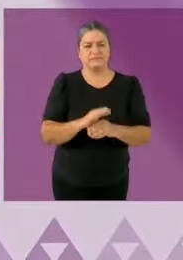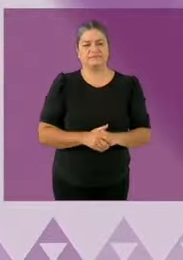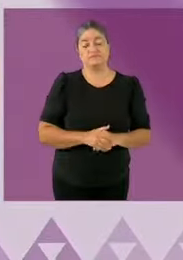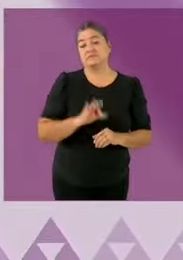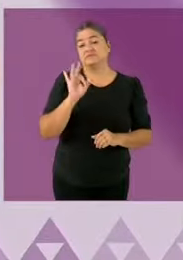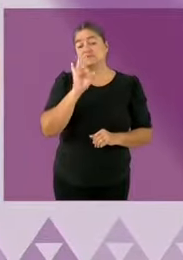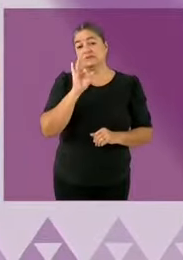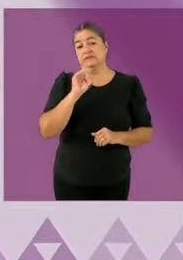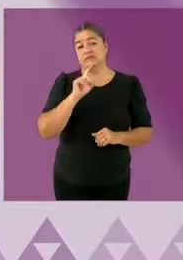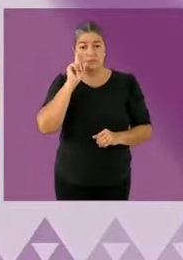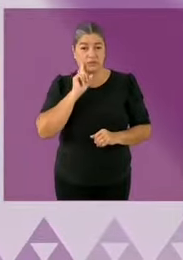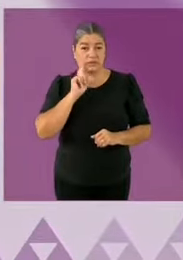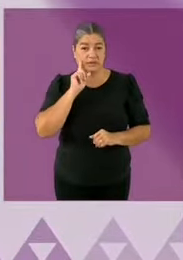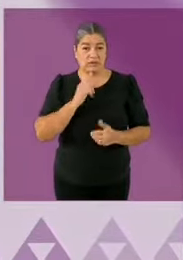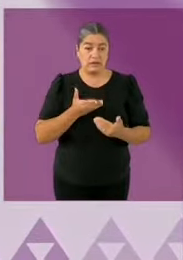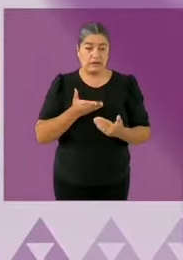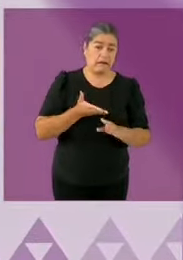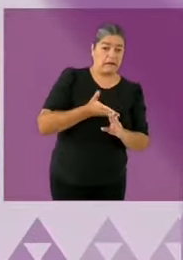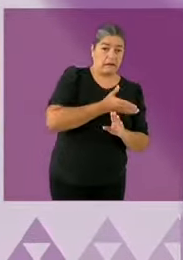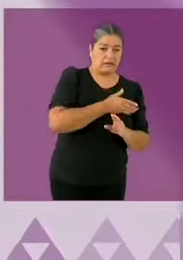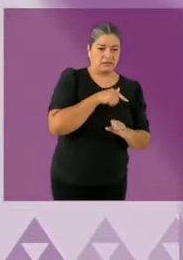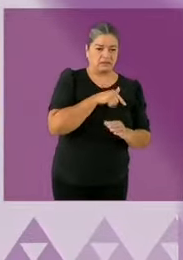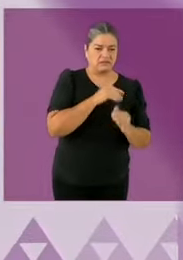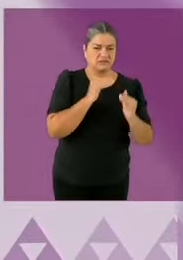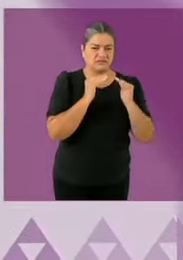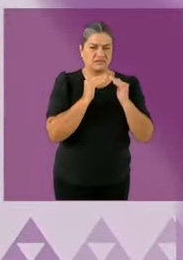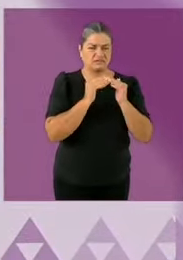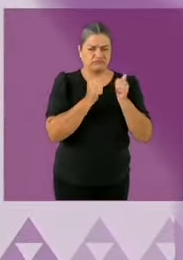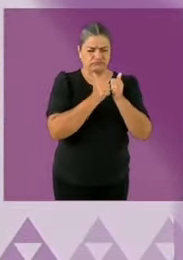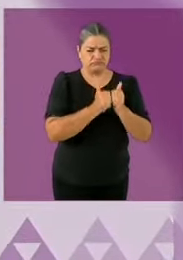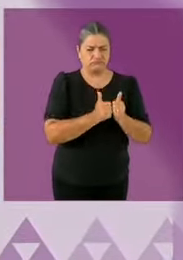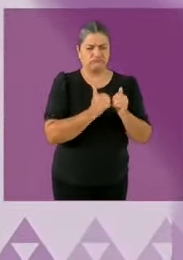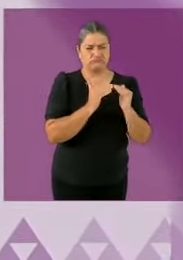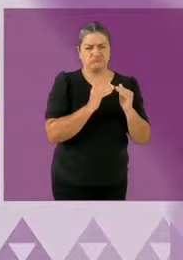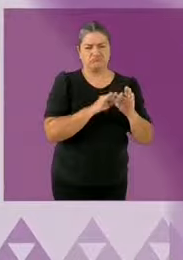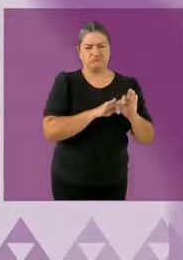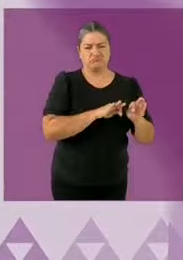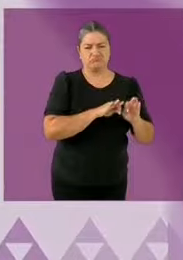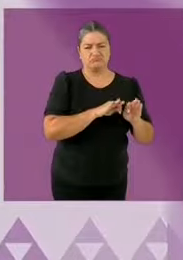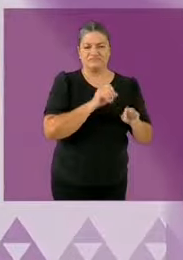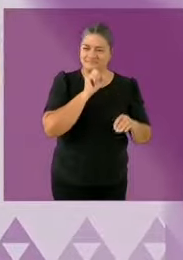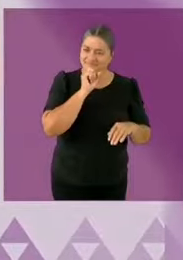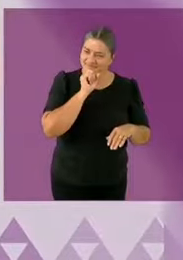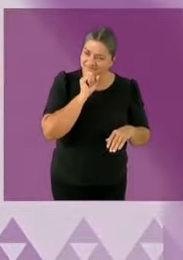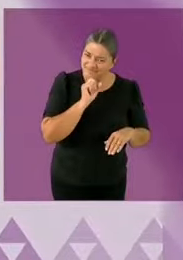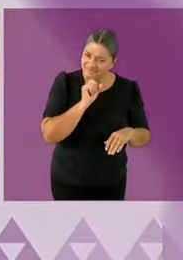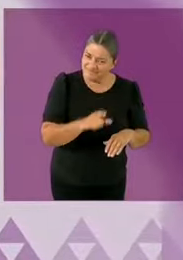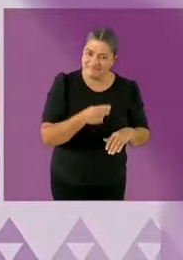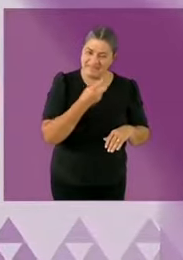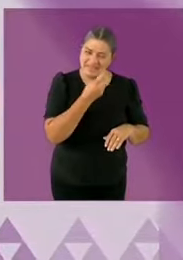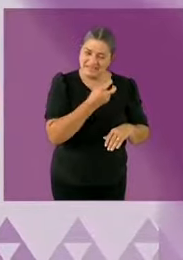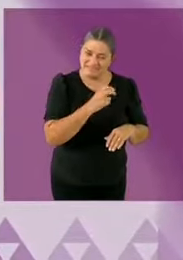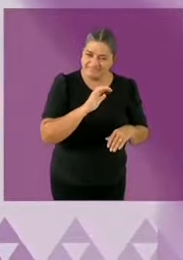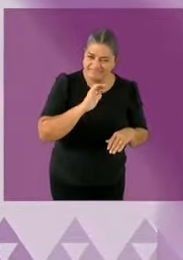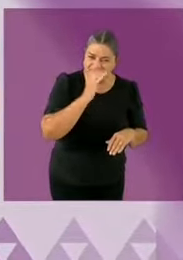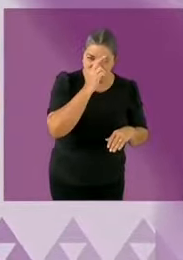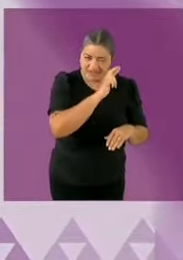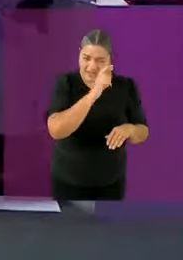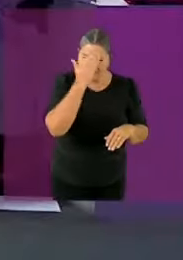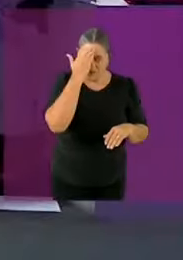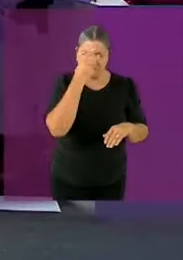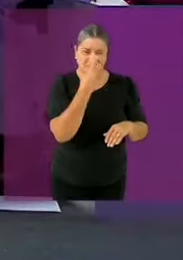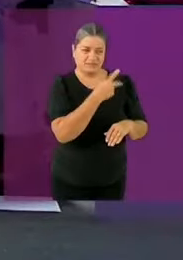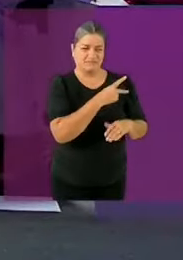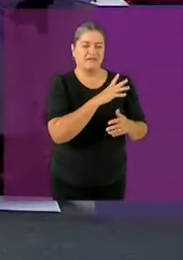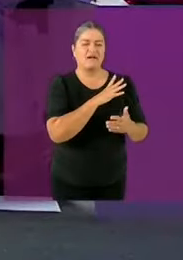mensual estamos planteando también como programa la universalidad de la beca para los niños y niñas más becas